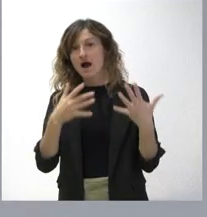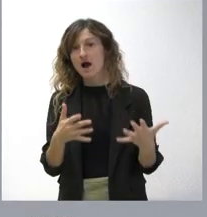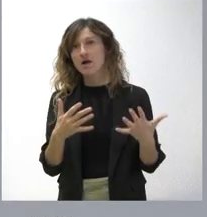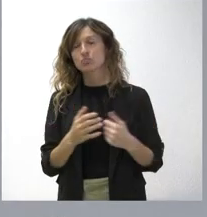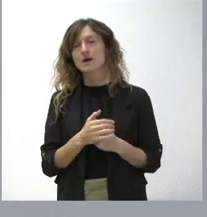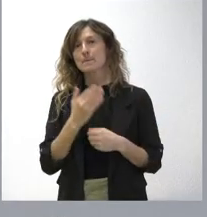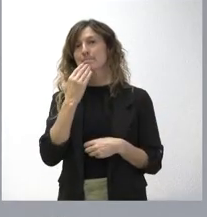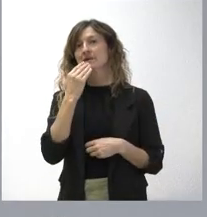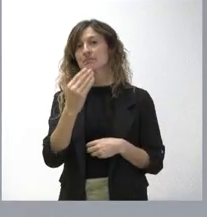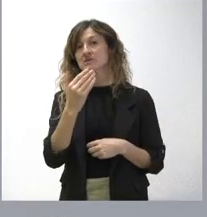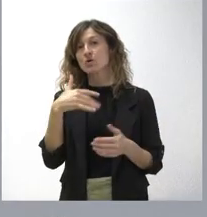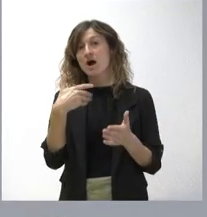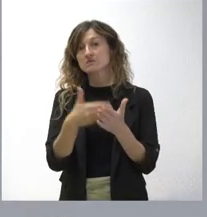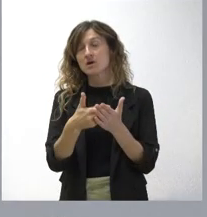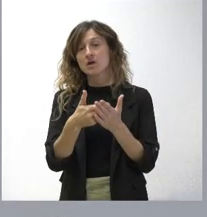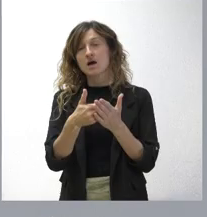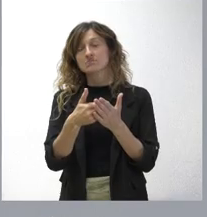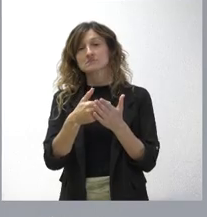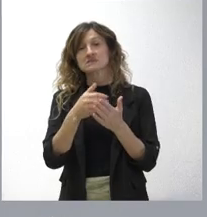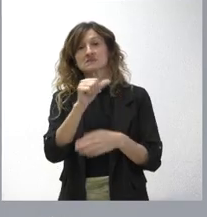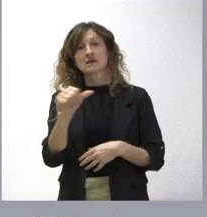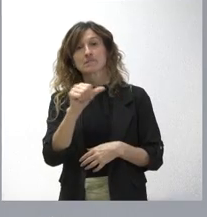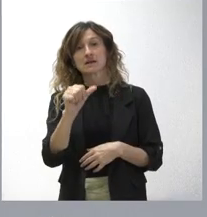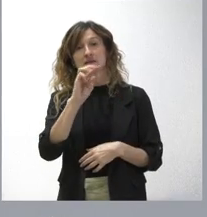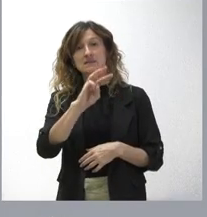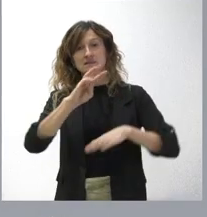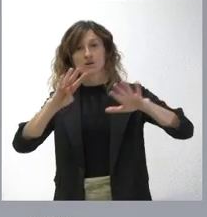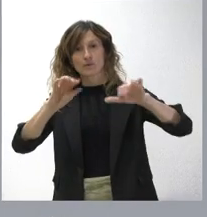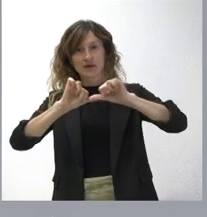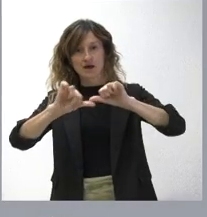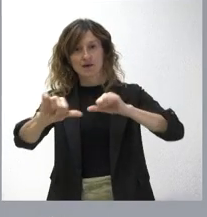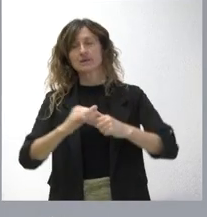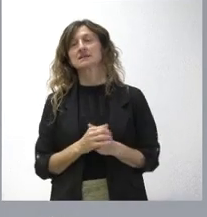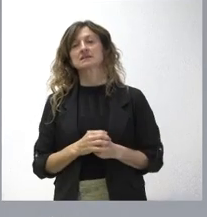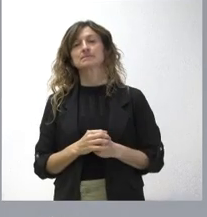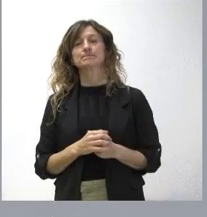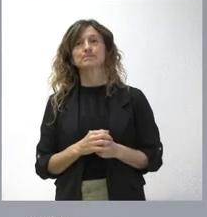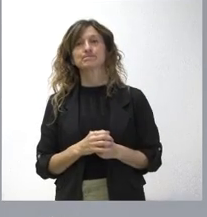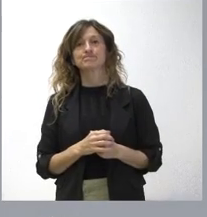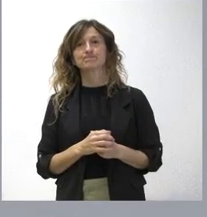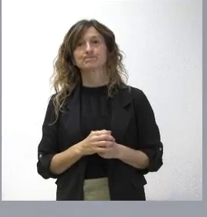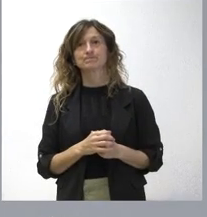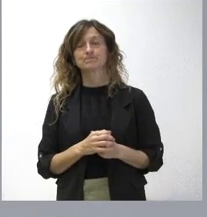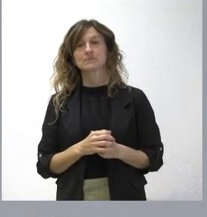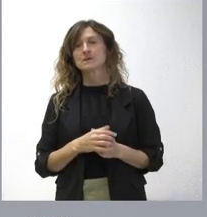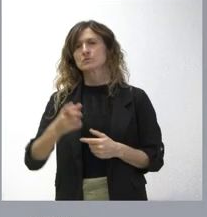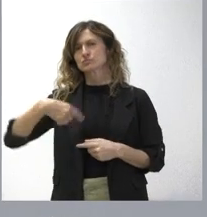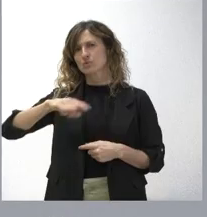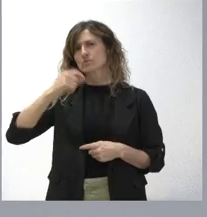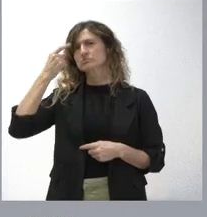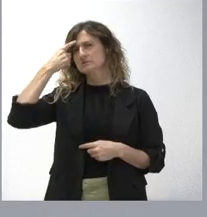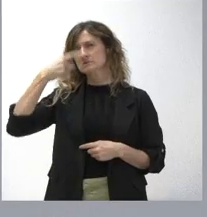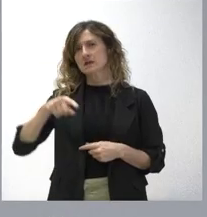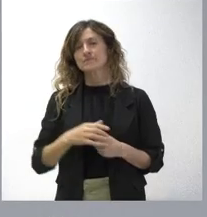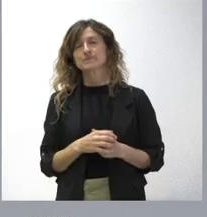este permiso solo disponen de él a partir de la semana 39. Sin embargo, somos conscientes, y así lo hemos constatado,